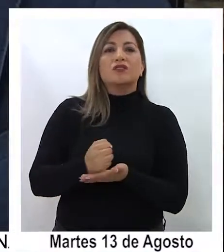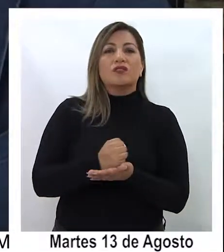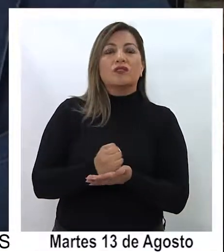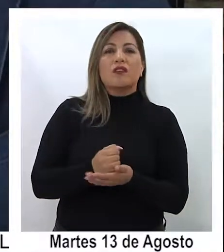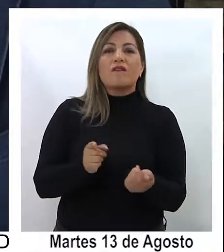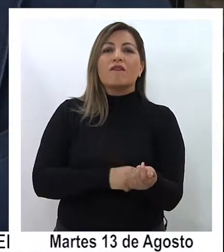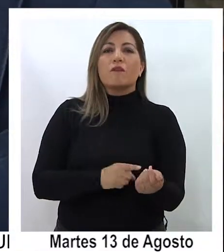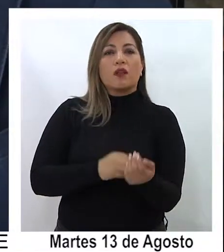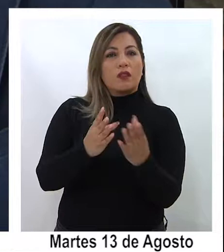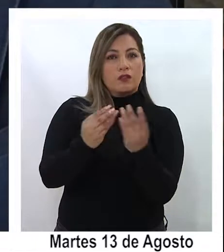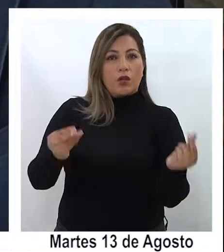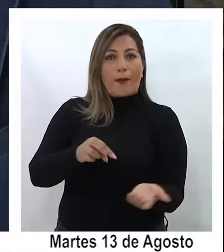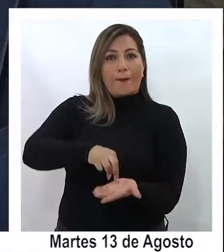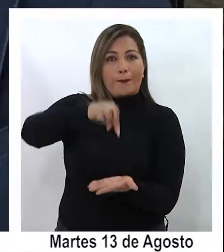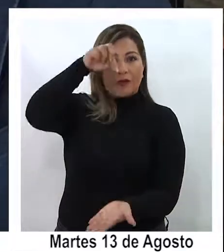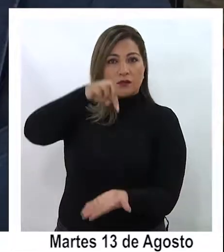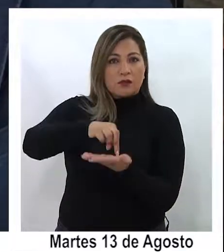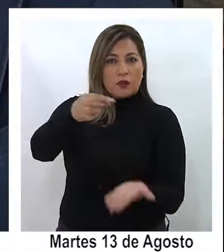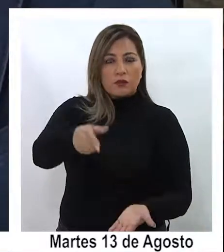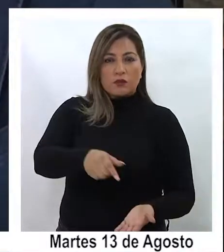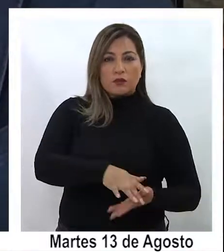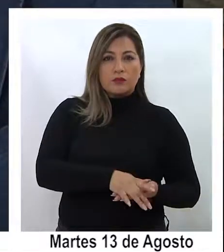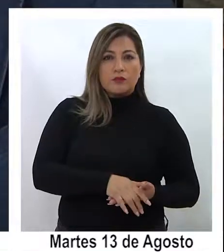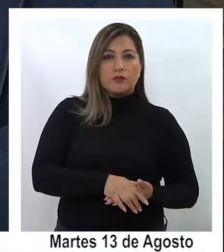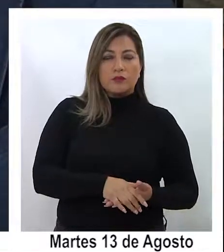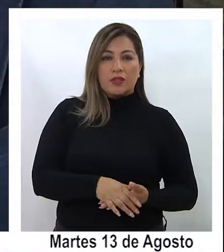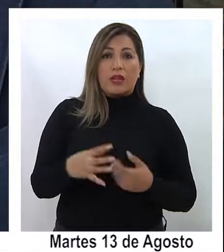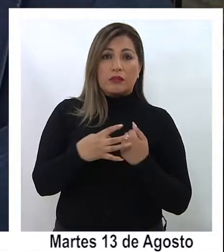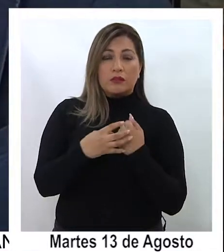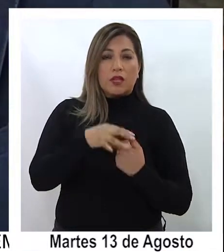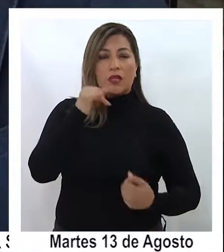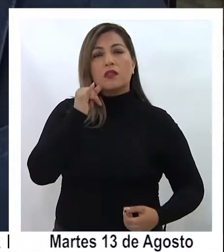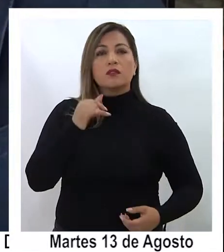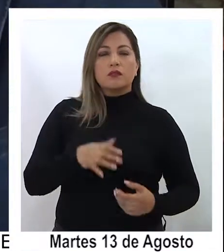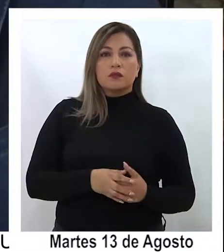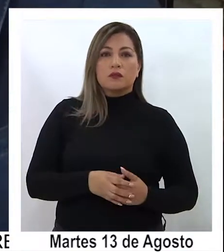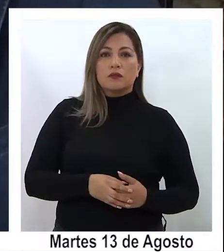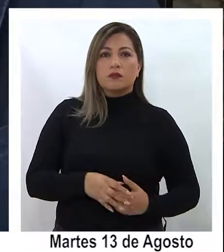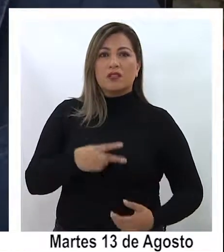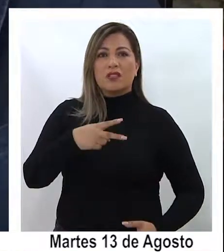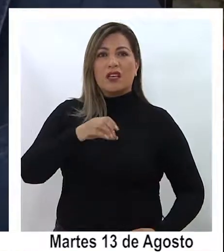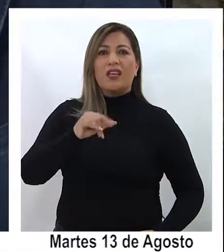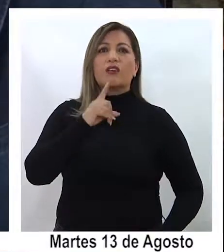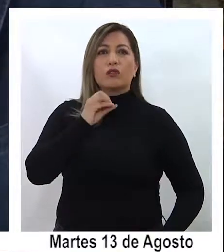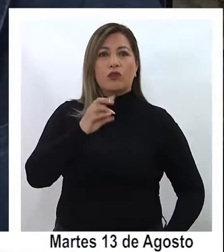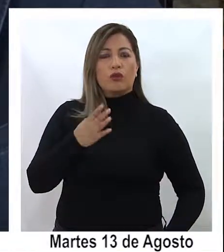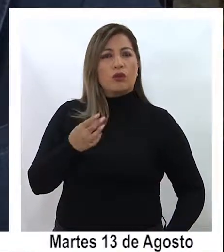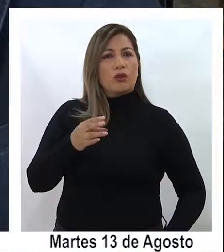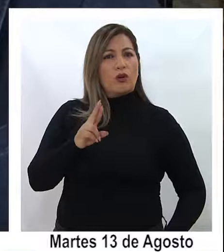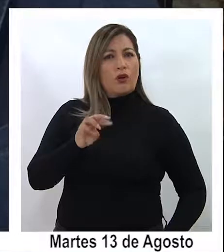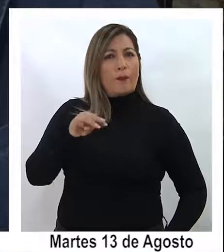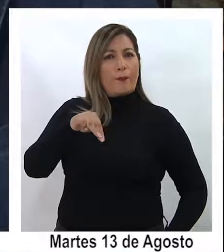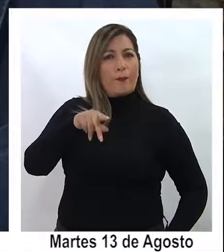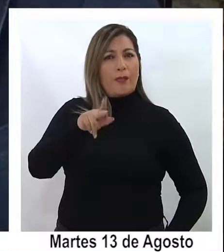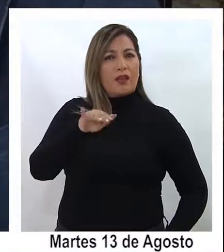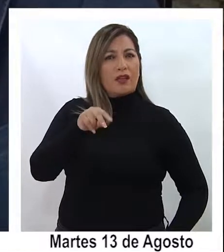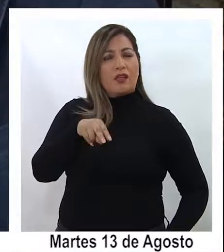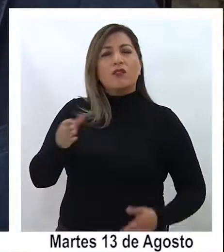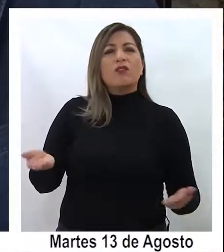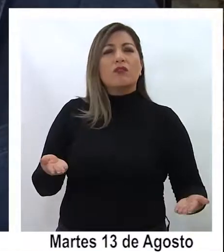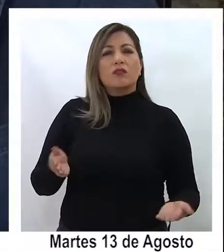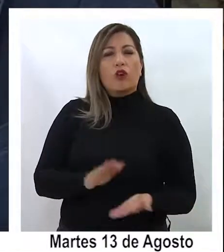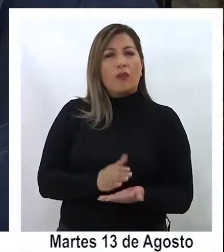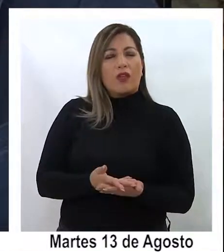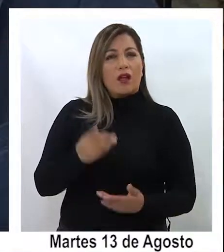Desaparecidos de Pizagua, de la región con Héctor Marín, en fin ¿cómo califica usted la reunión? ¿cómo